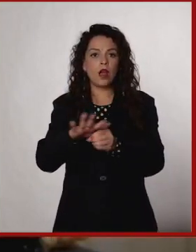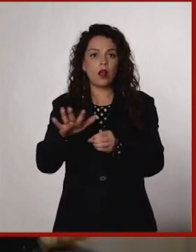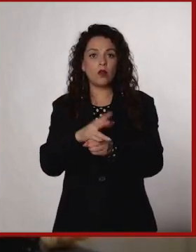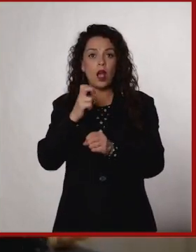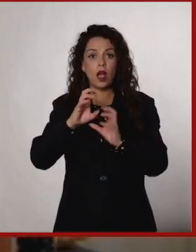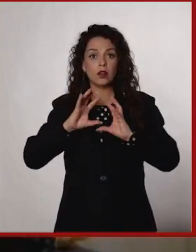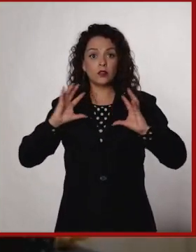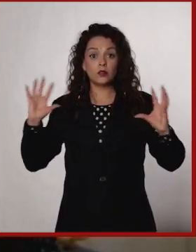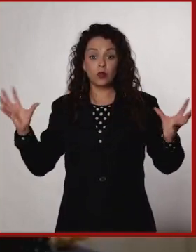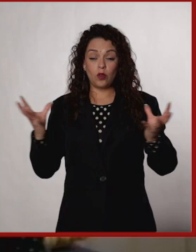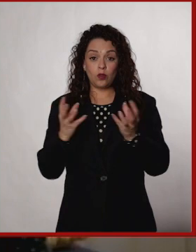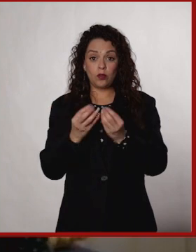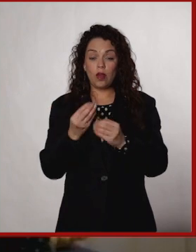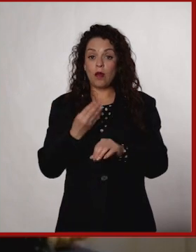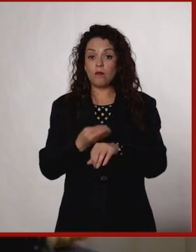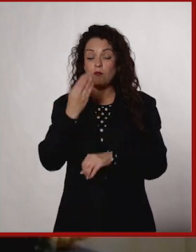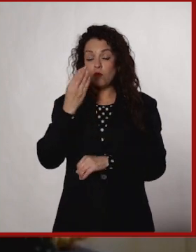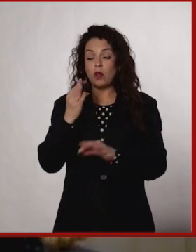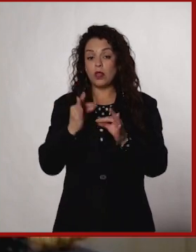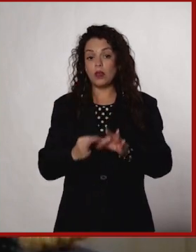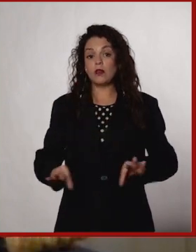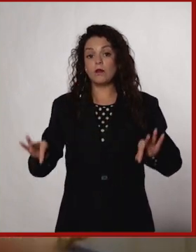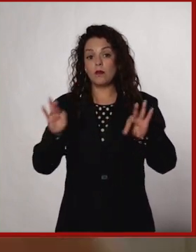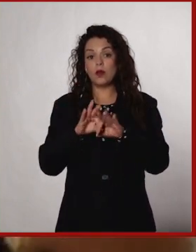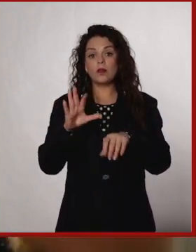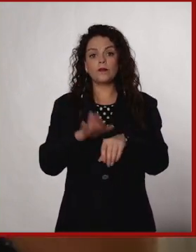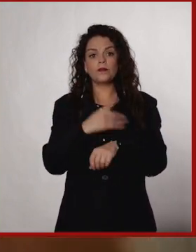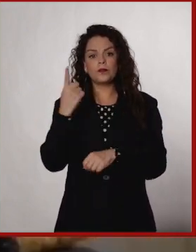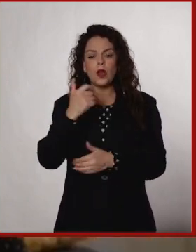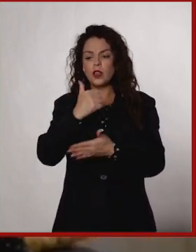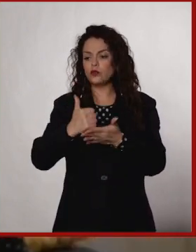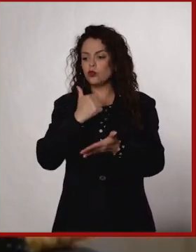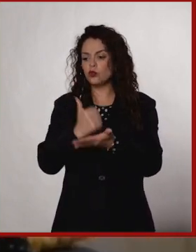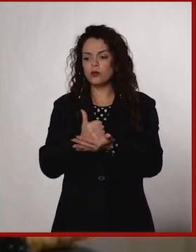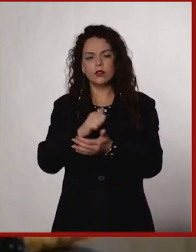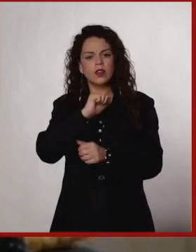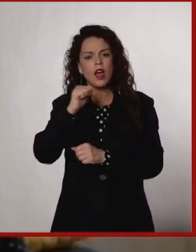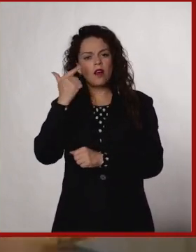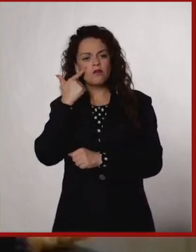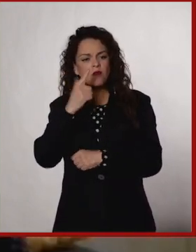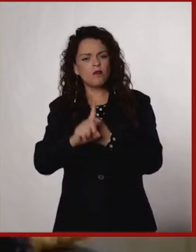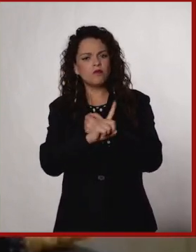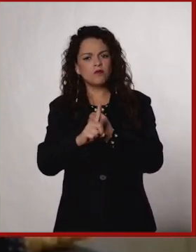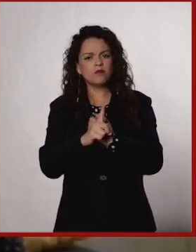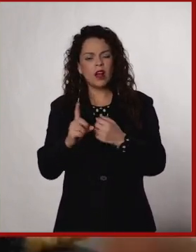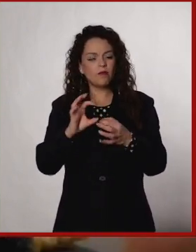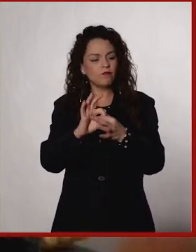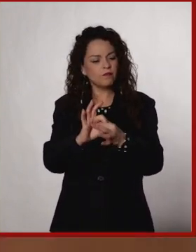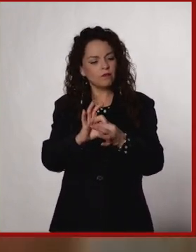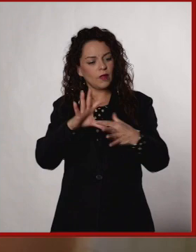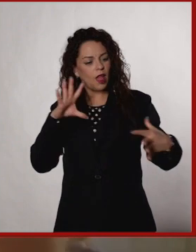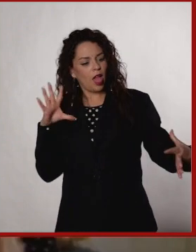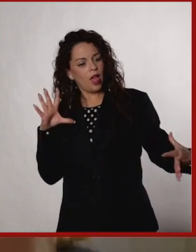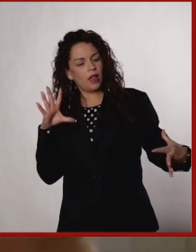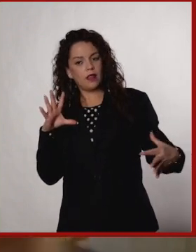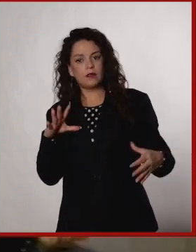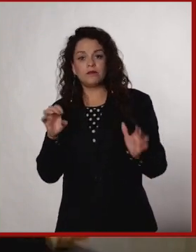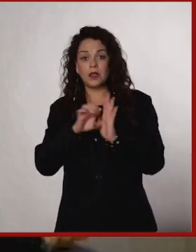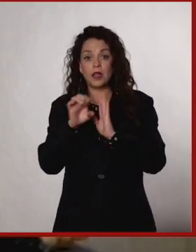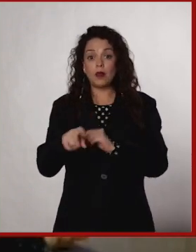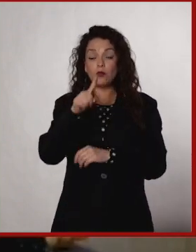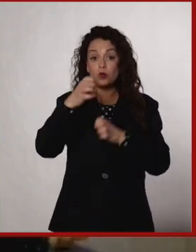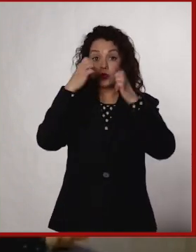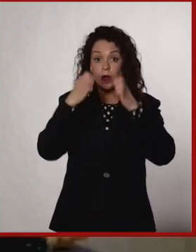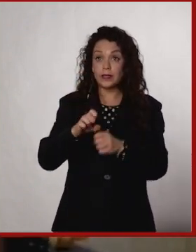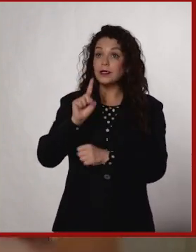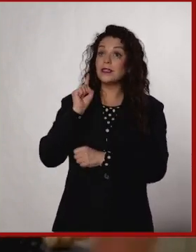Todo eso, pues es, y es muy importante porque el problema de las ciudades es que estamos muy desconectados. Si estás